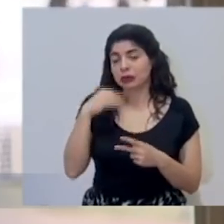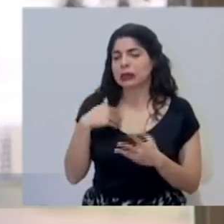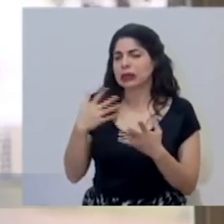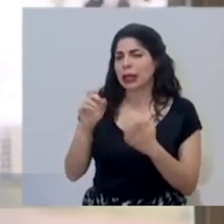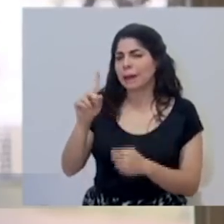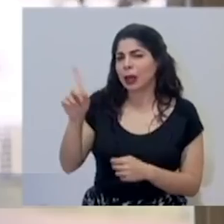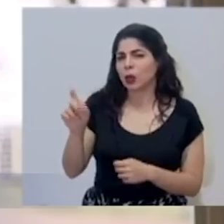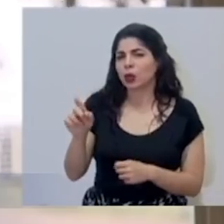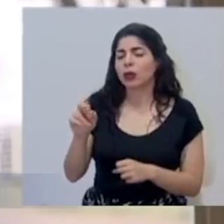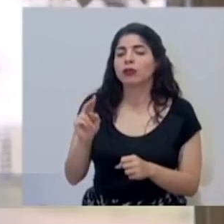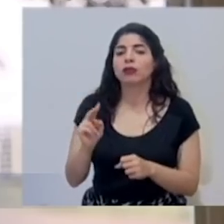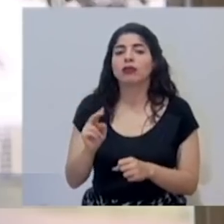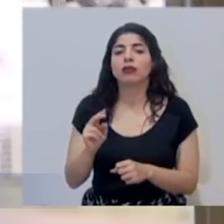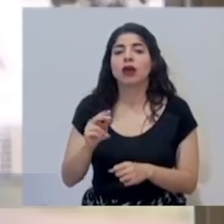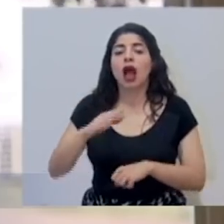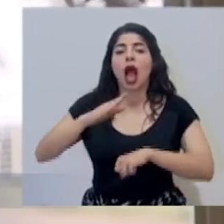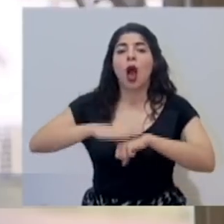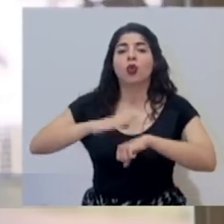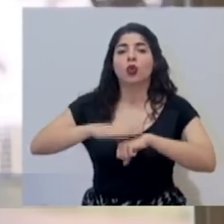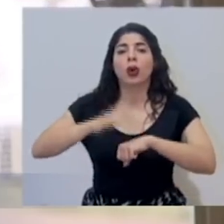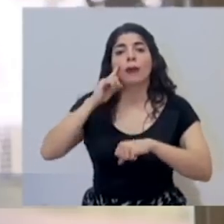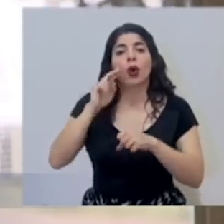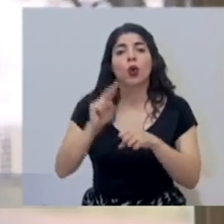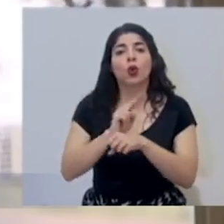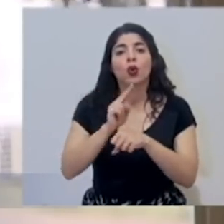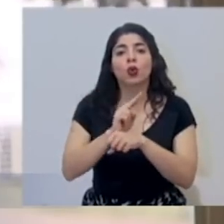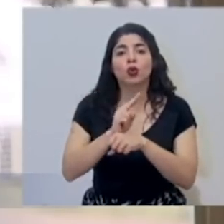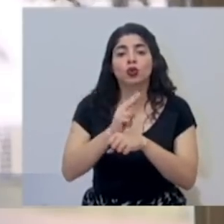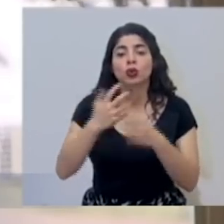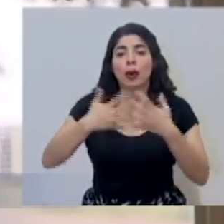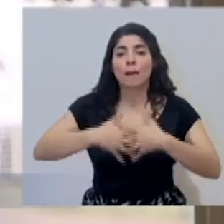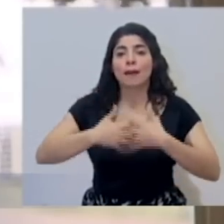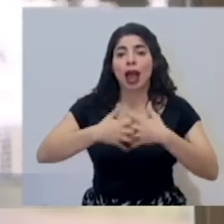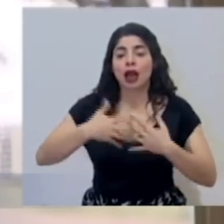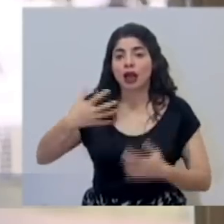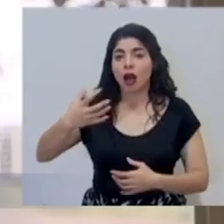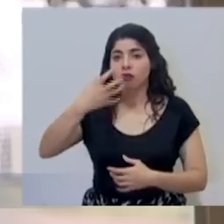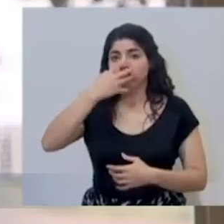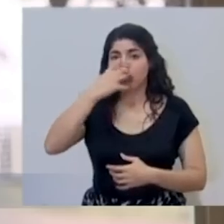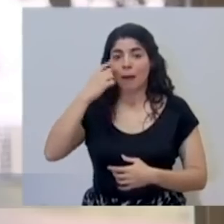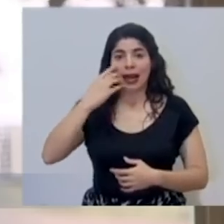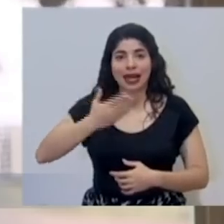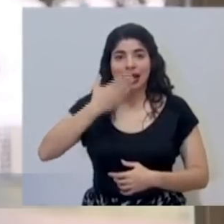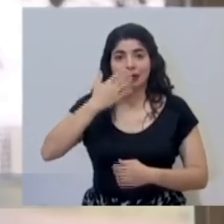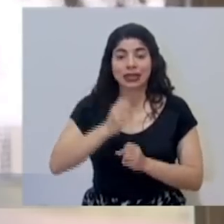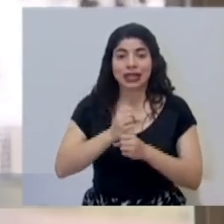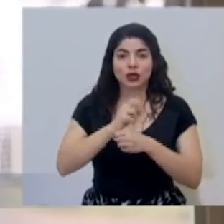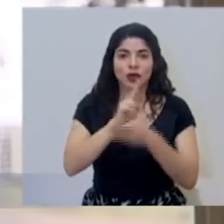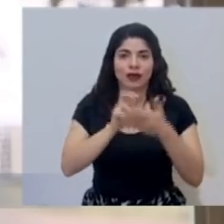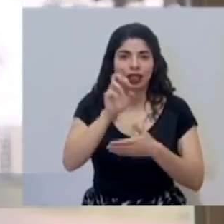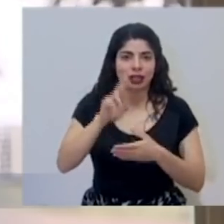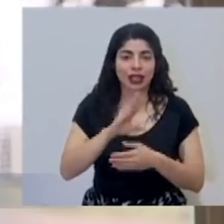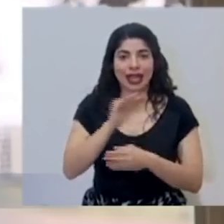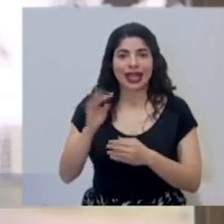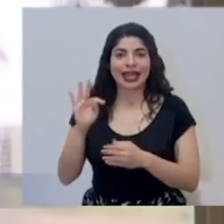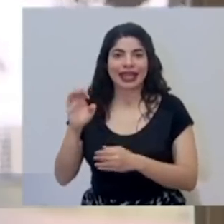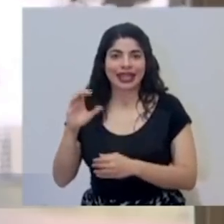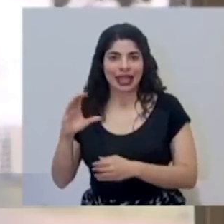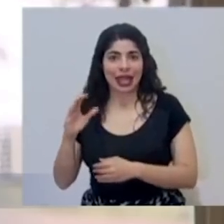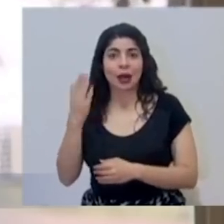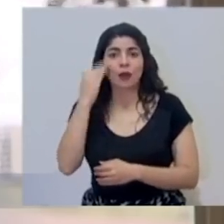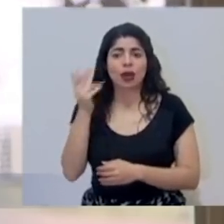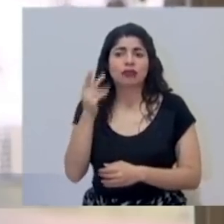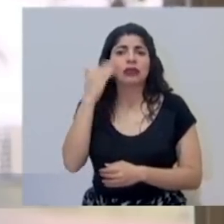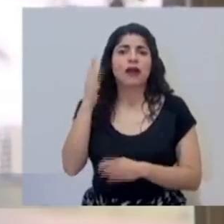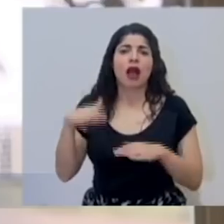preguntar sobre el uso, la autorización para el uso de respiradores de la UCR y el TEC, pese a que no tengan ensayos clínicos.